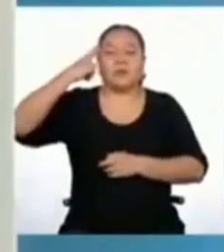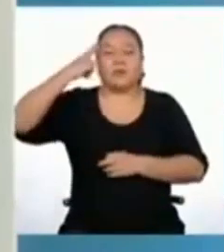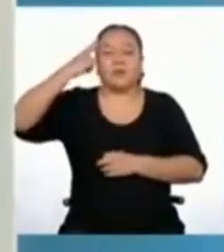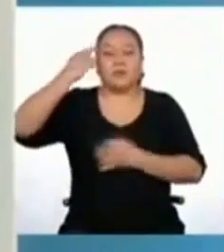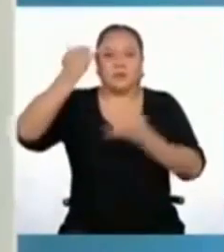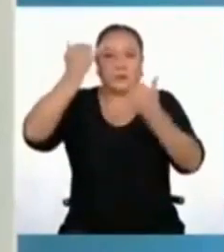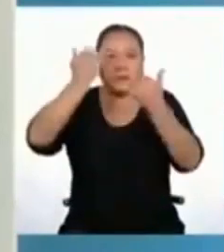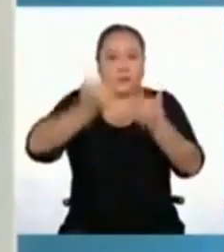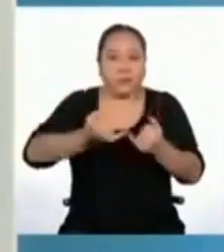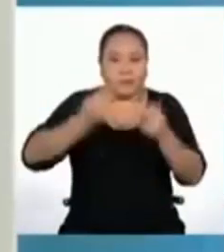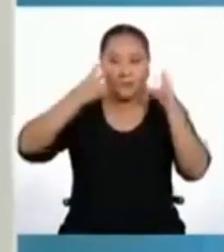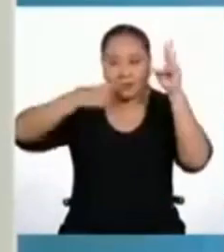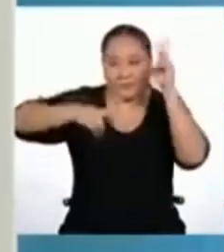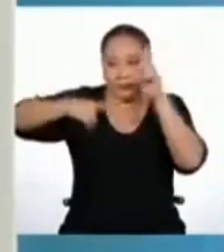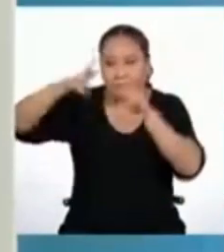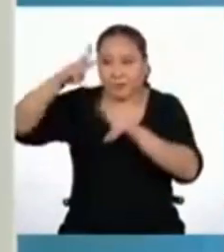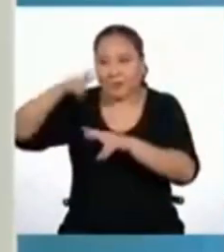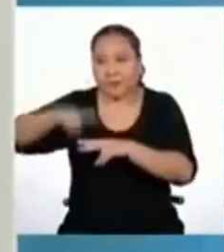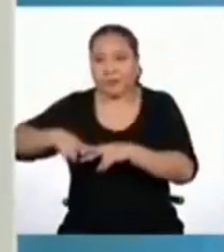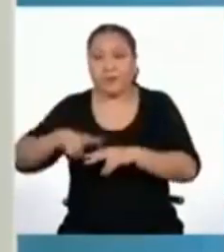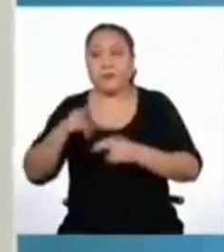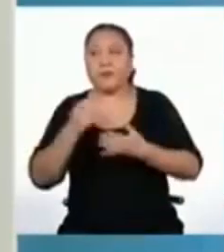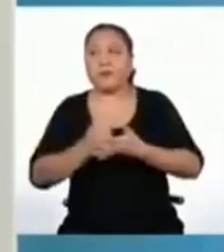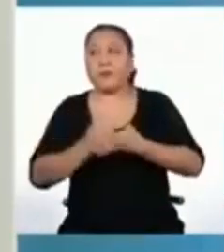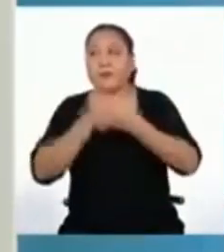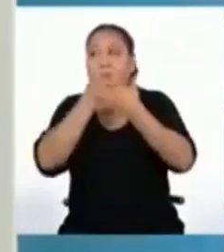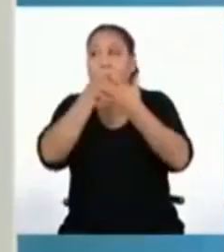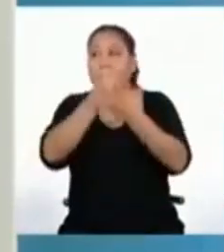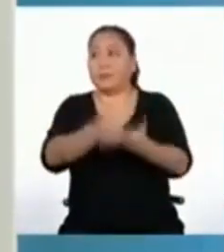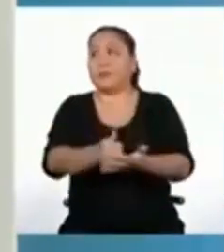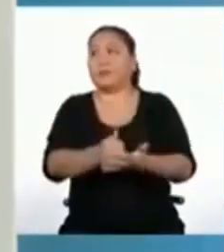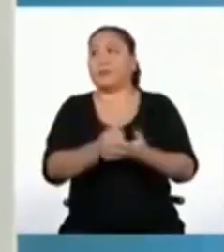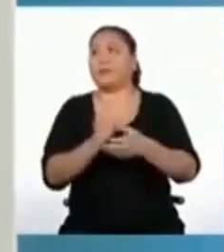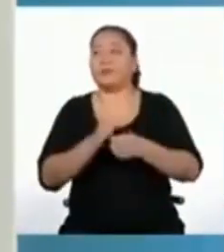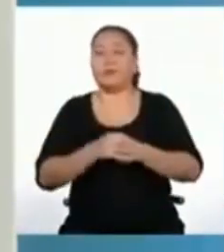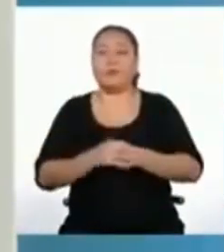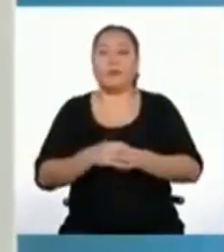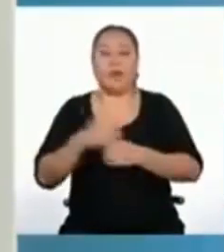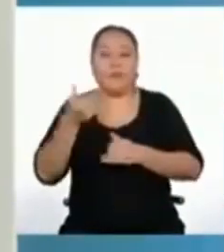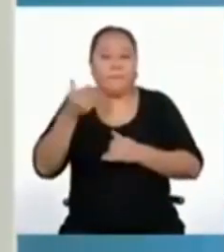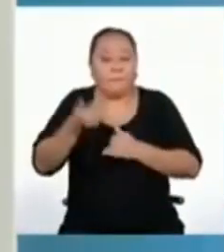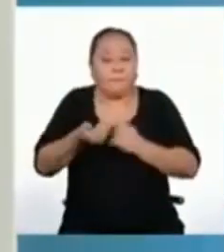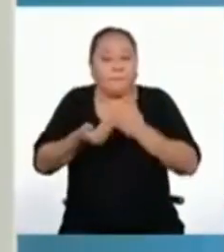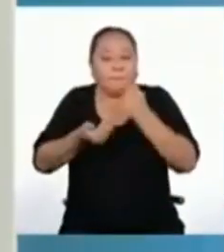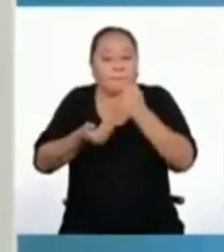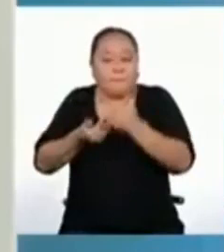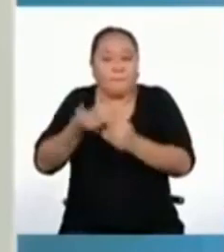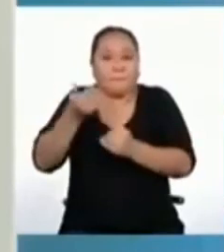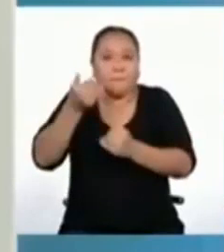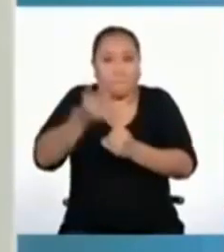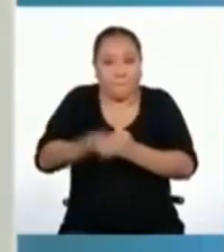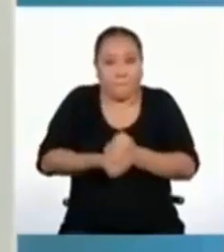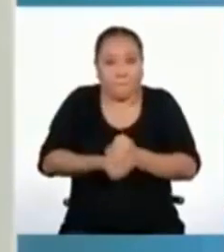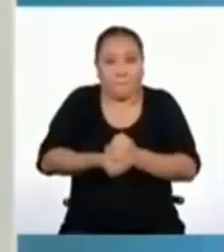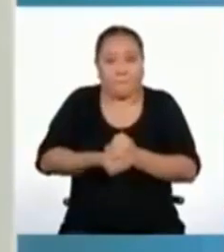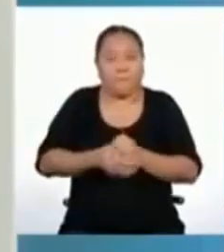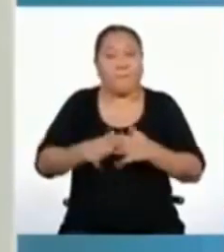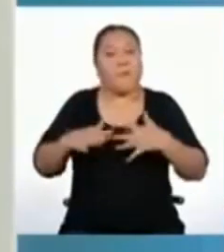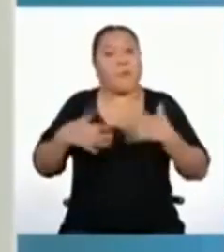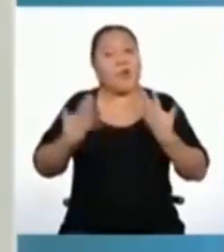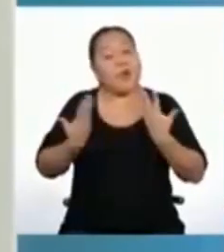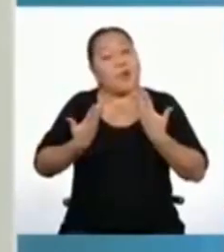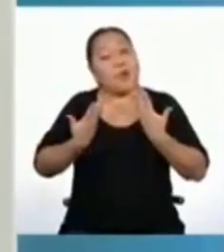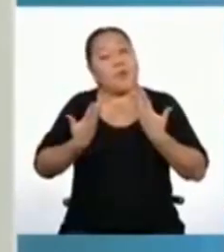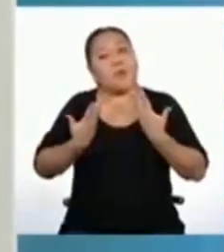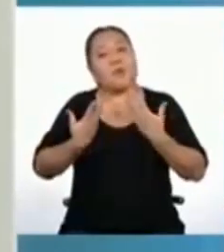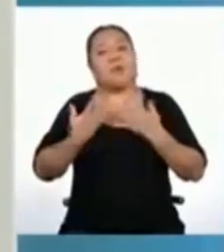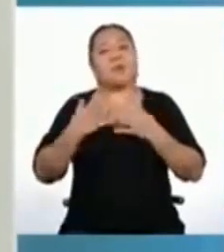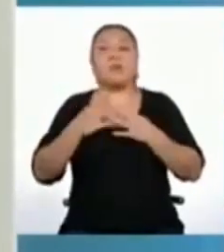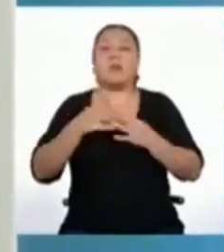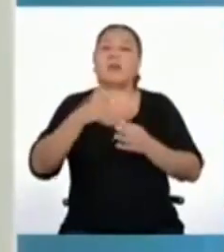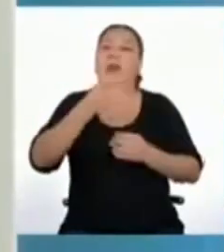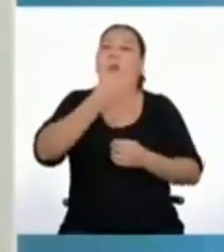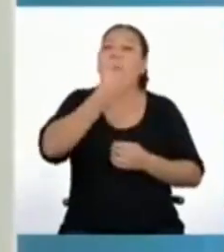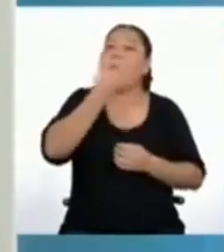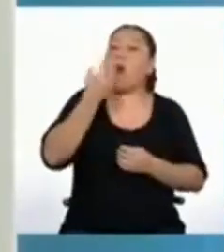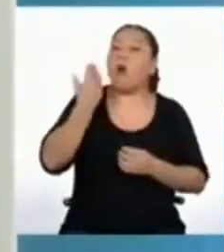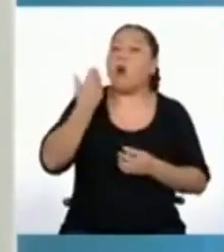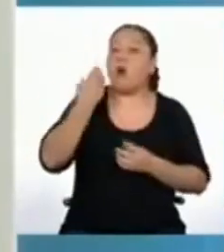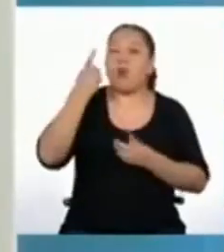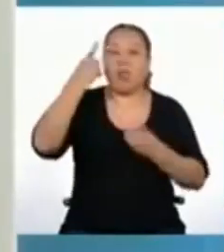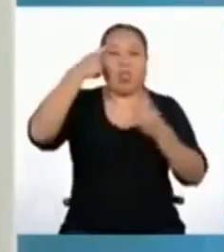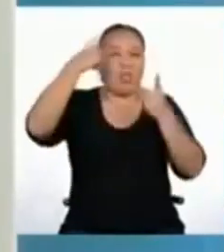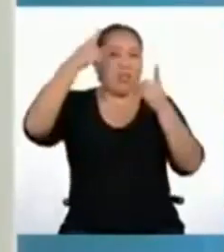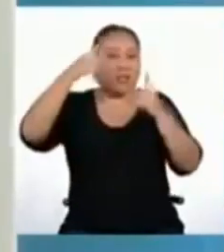que compartiremos hoy servirán para que poco a poco podamos tomar mejores decisiones